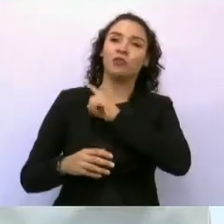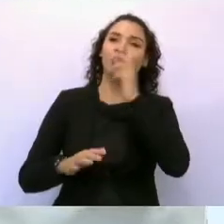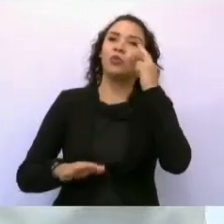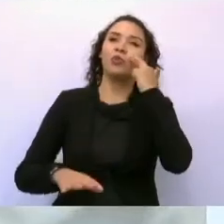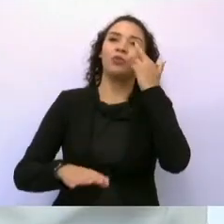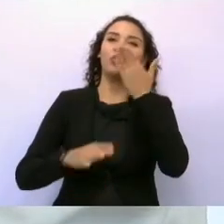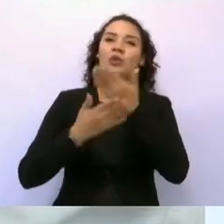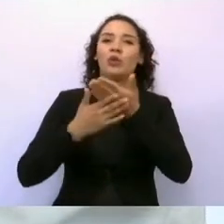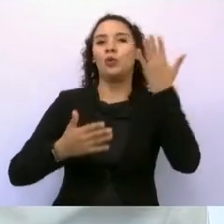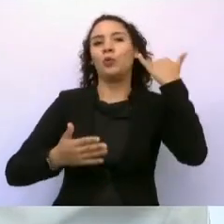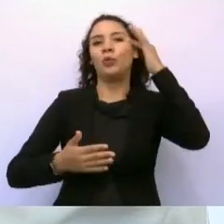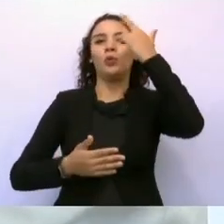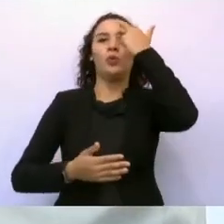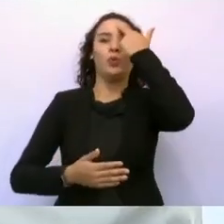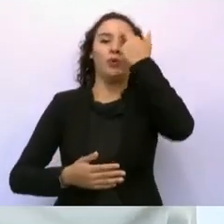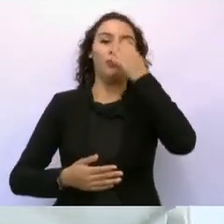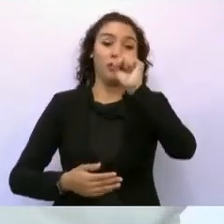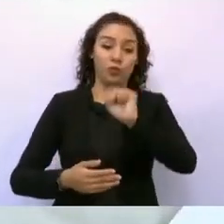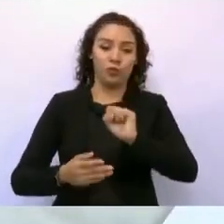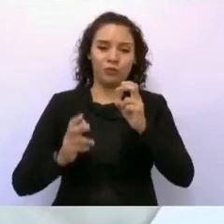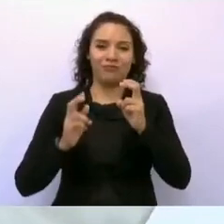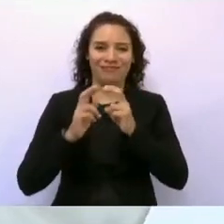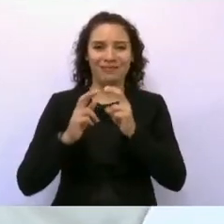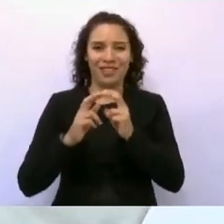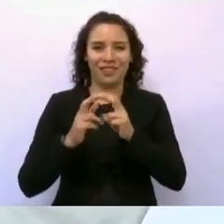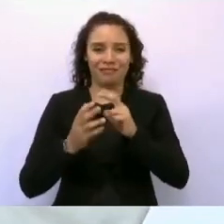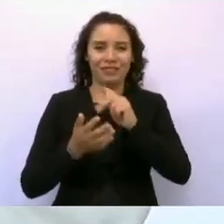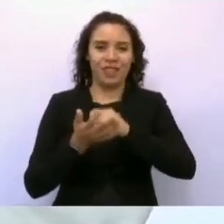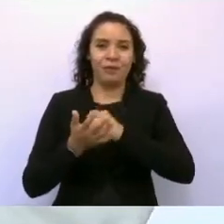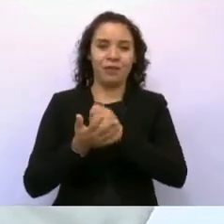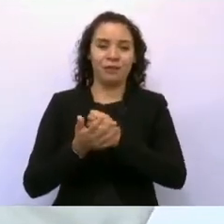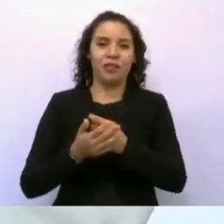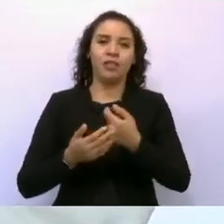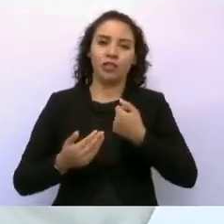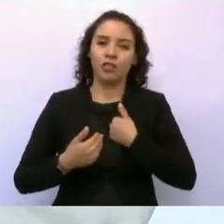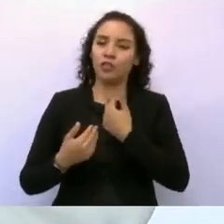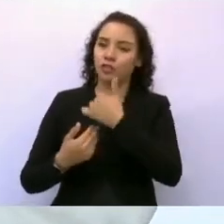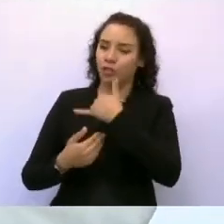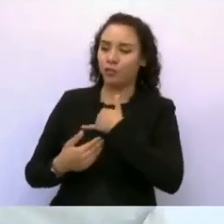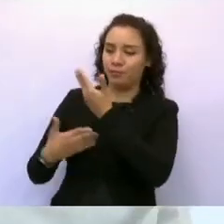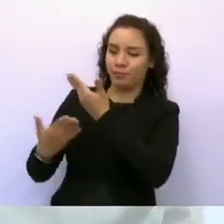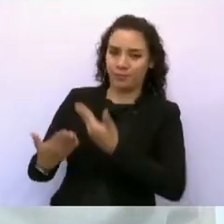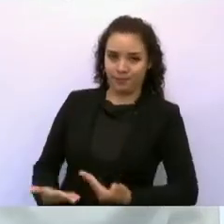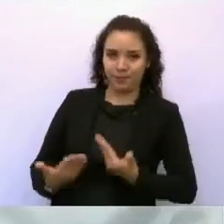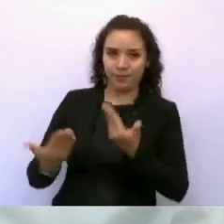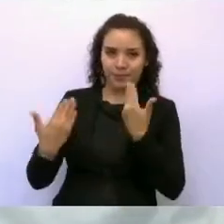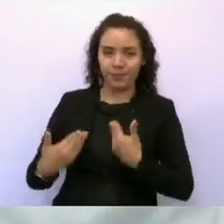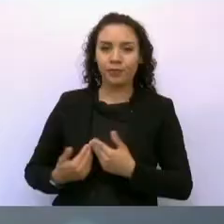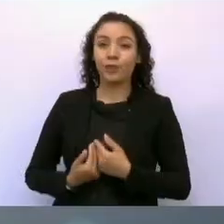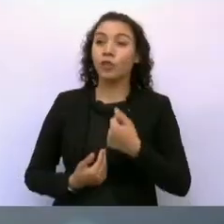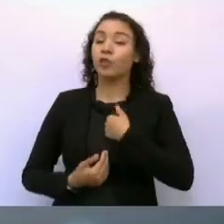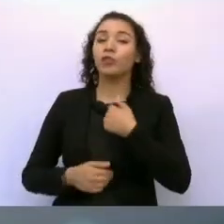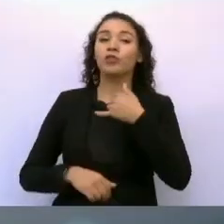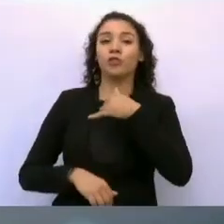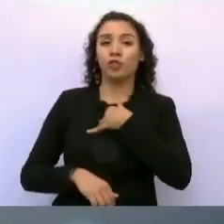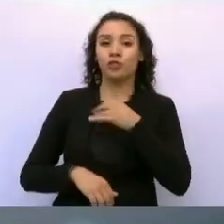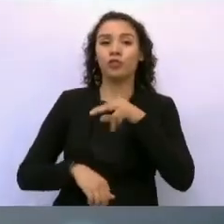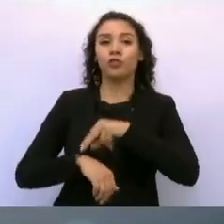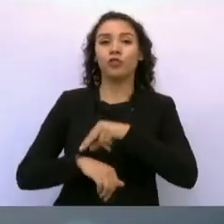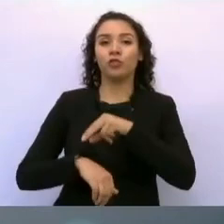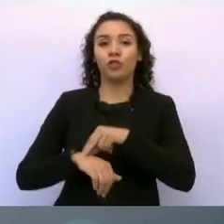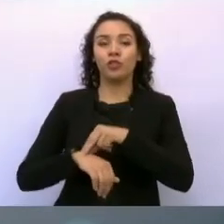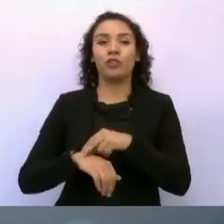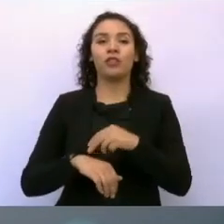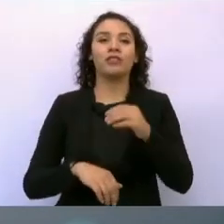el sur de Tamaulipas. Me presento, señor Presidente, soy el médico Joaquín Juárez